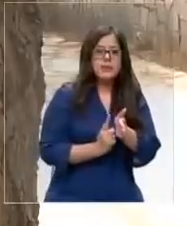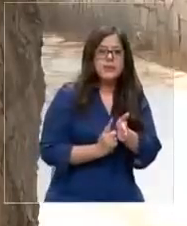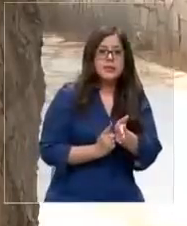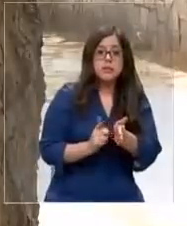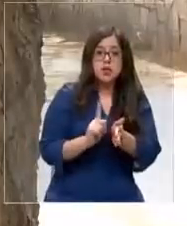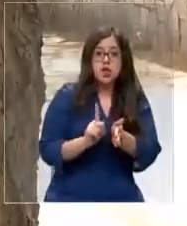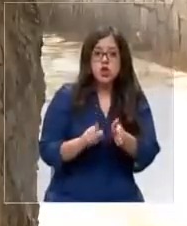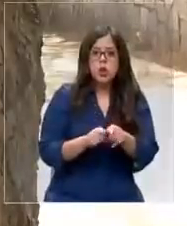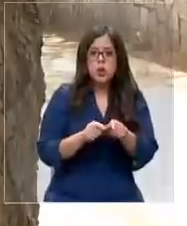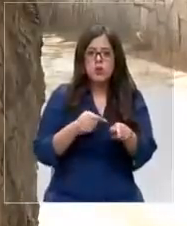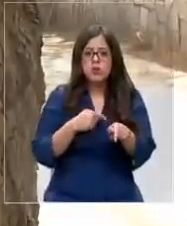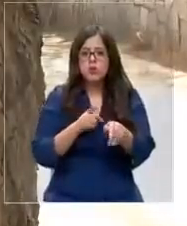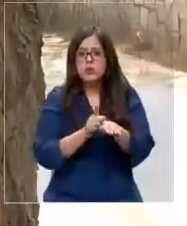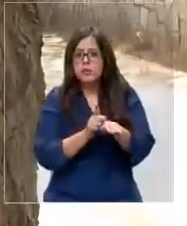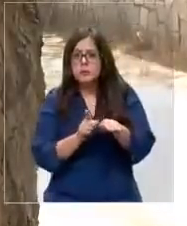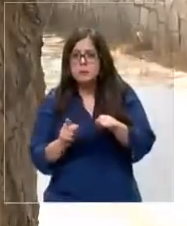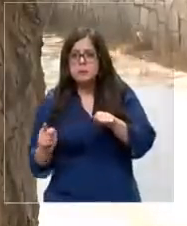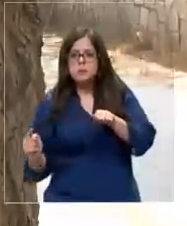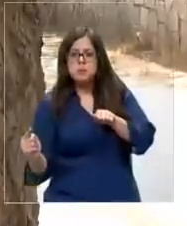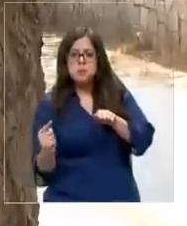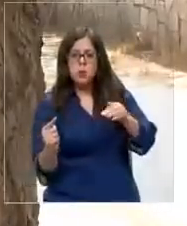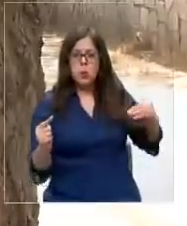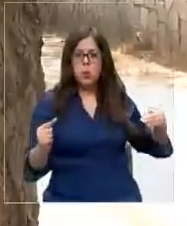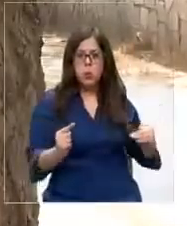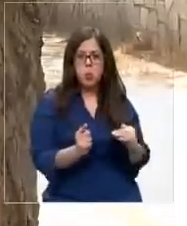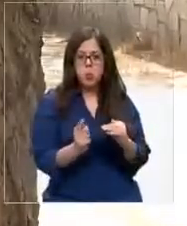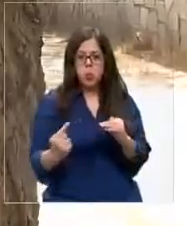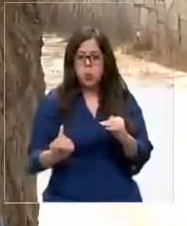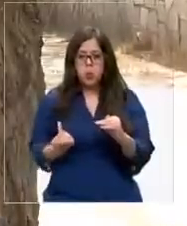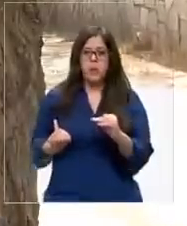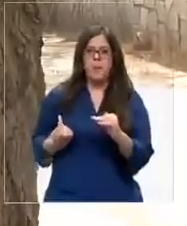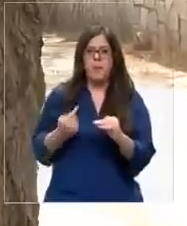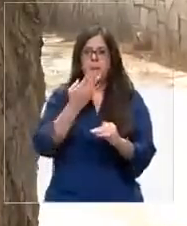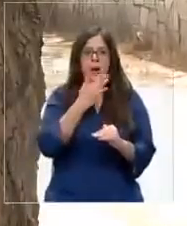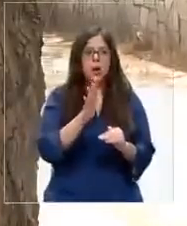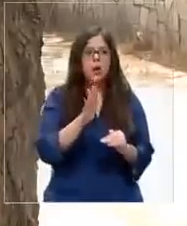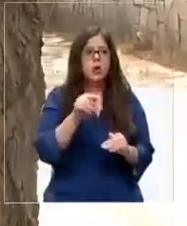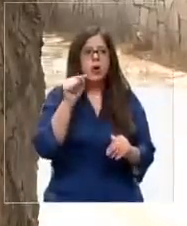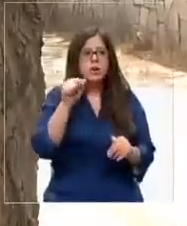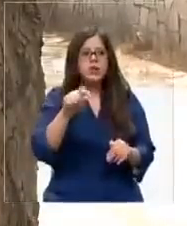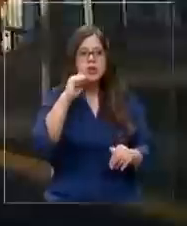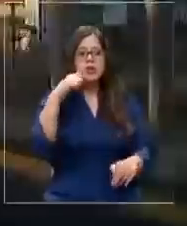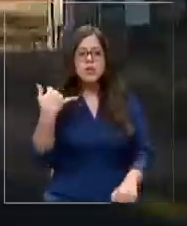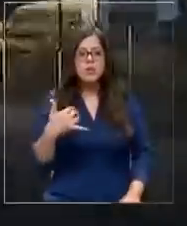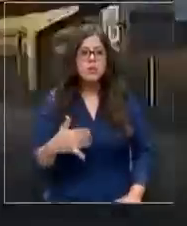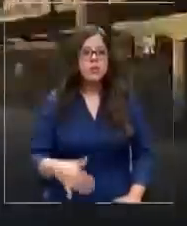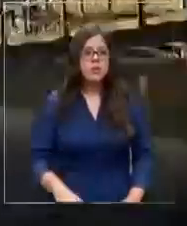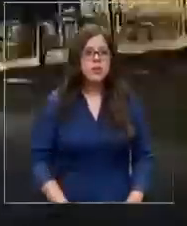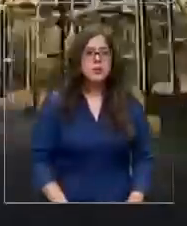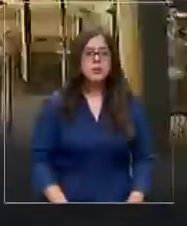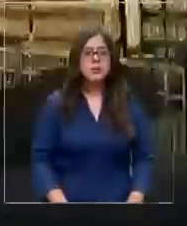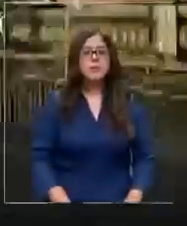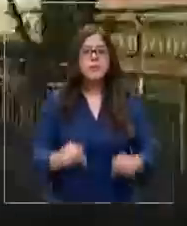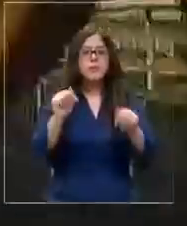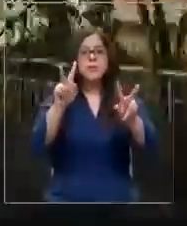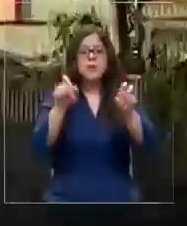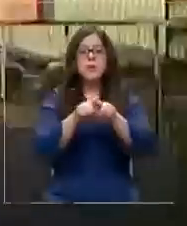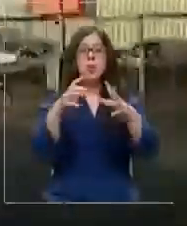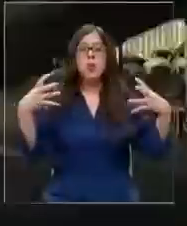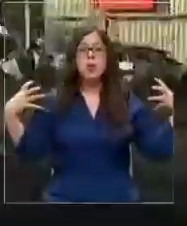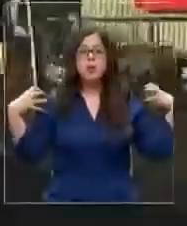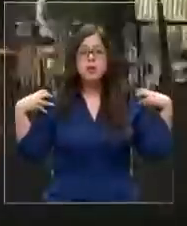lógicamente desviarme de la ruta de persecución. Eso es fundamental. Y en cuanto a las